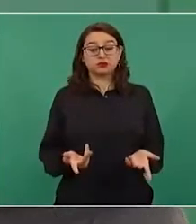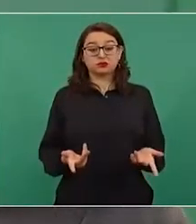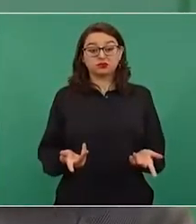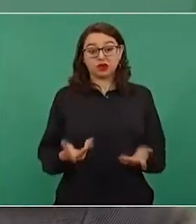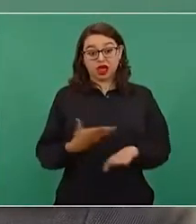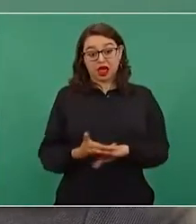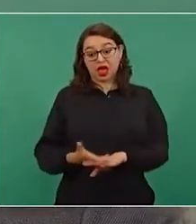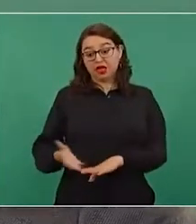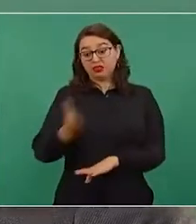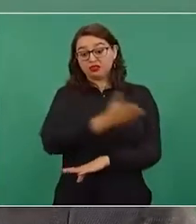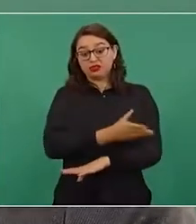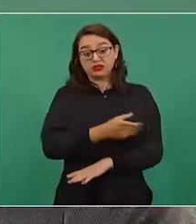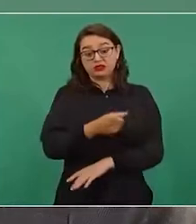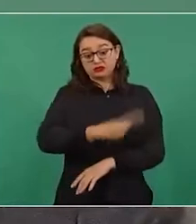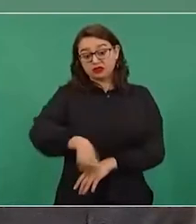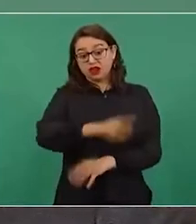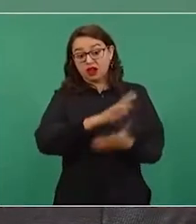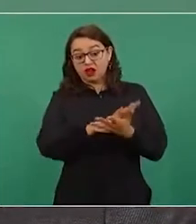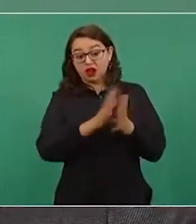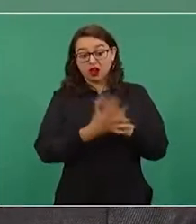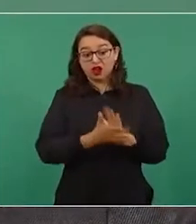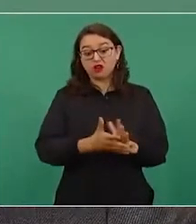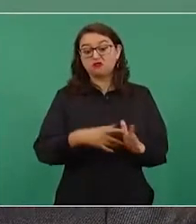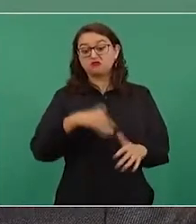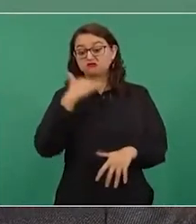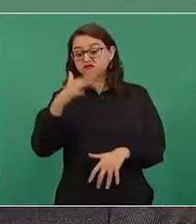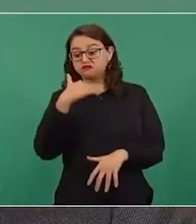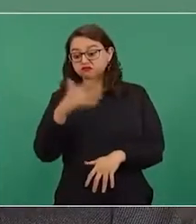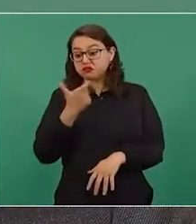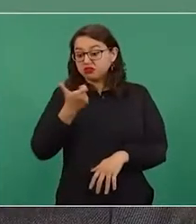de recibir sobornos.